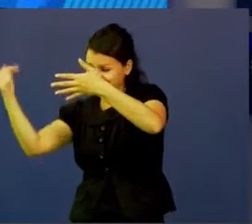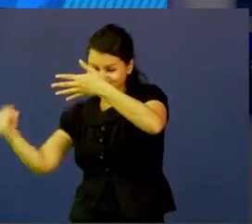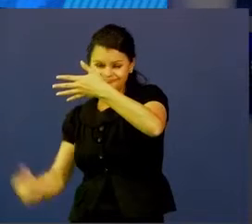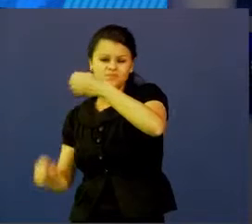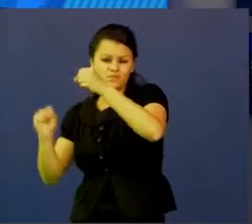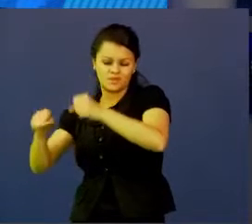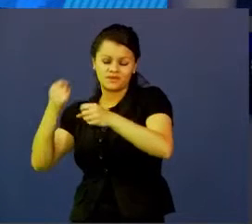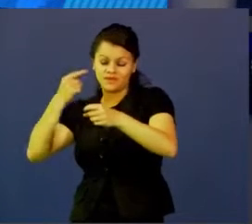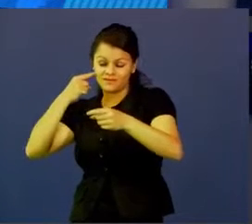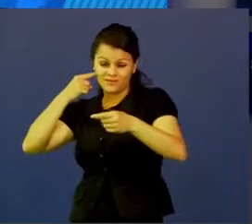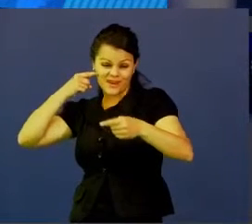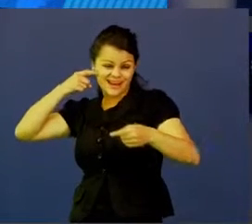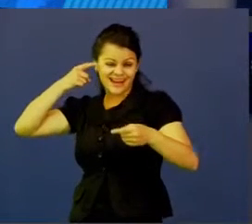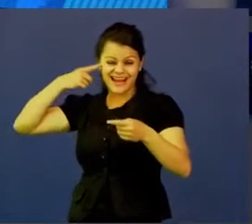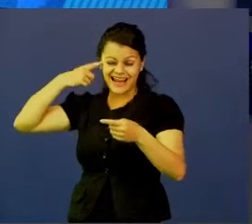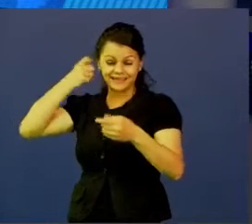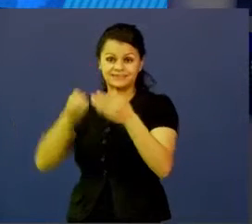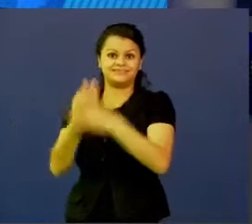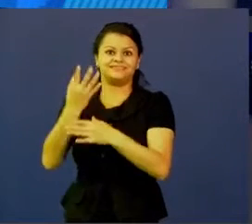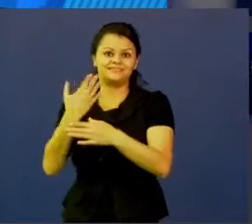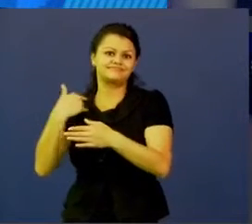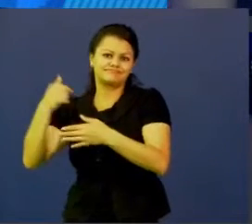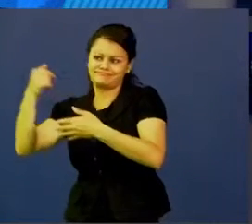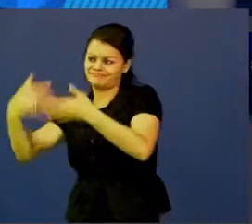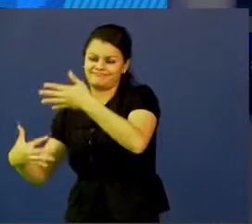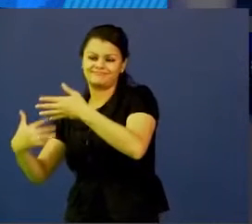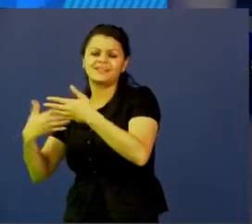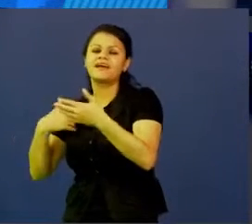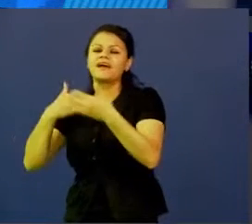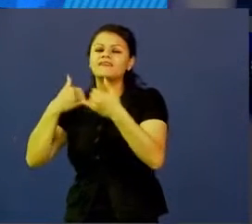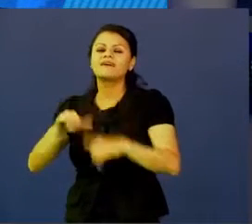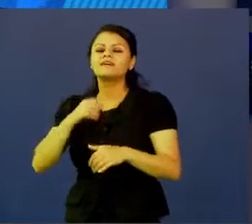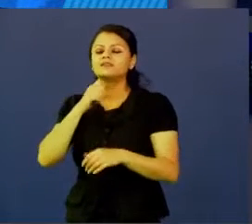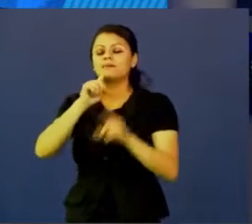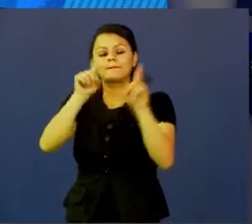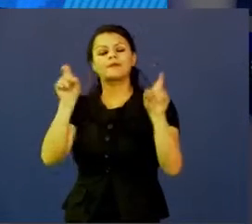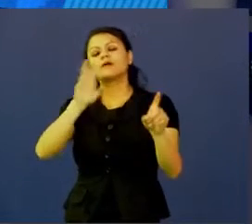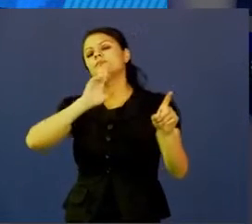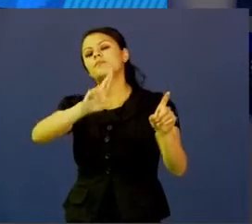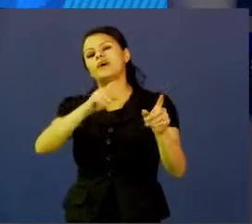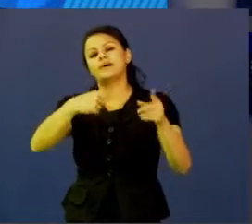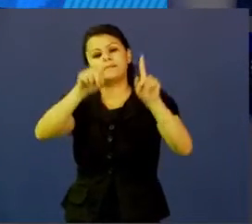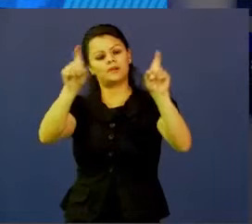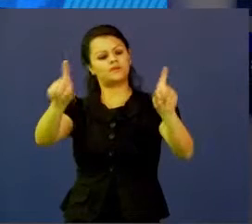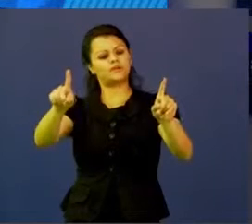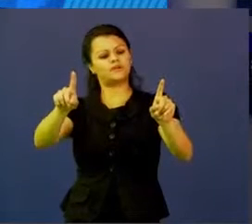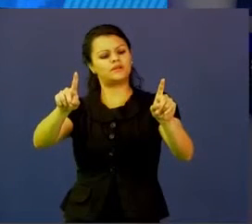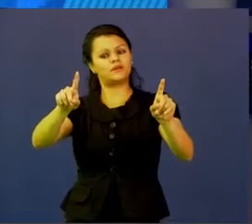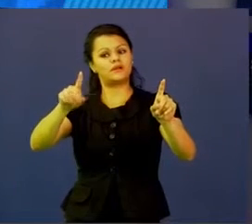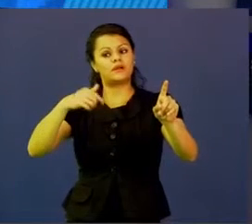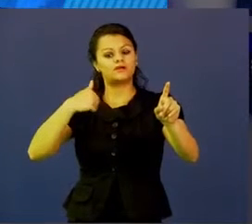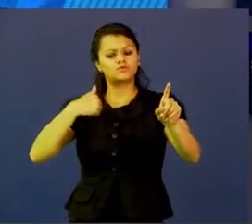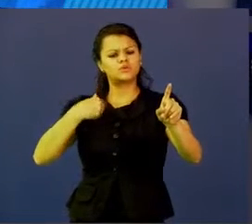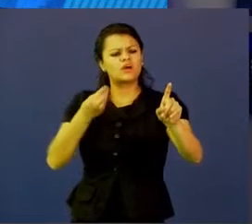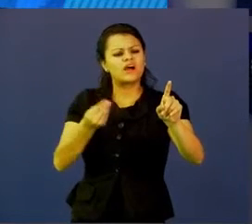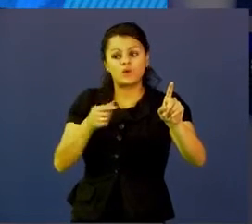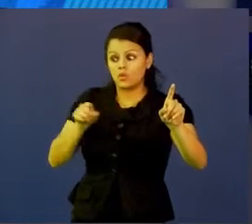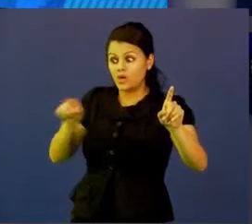reto, al final yo lo que contesto es esta pregunta, qué podemos hacer para una acción clave